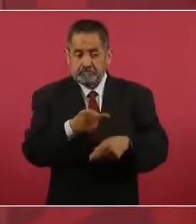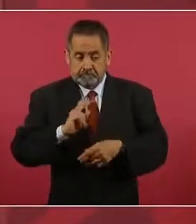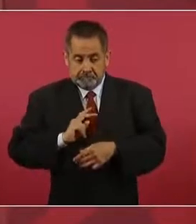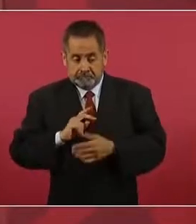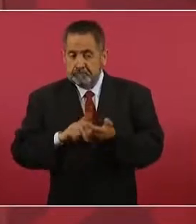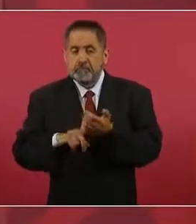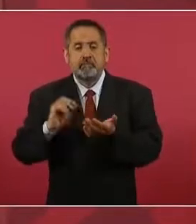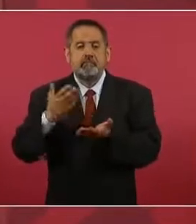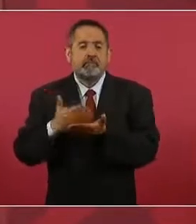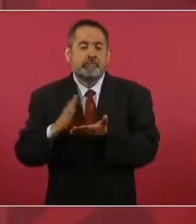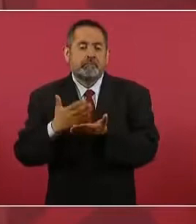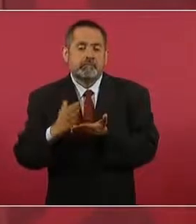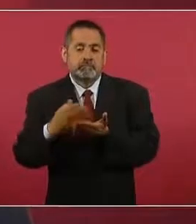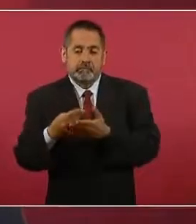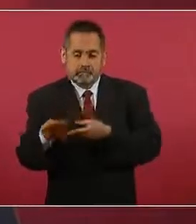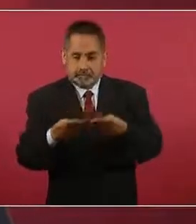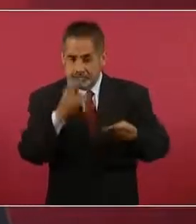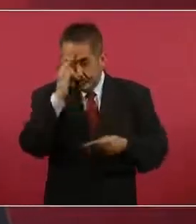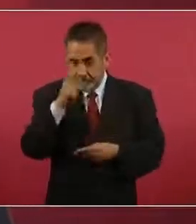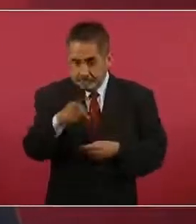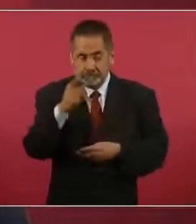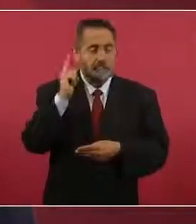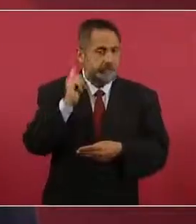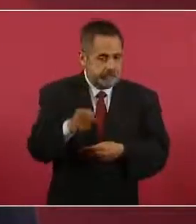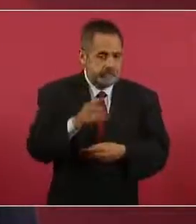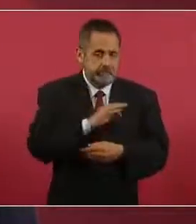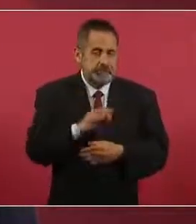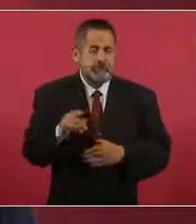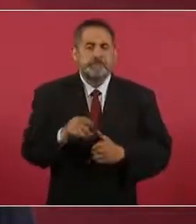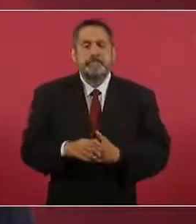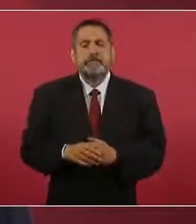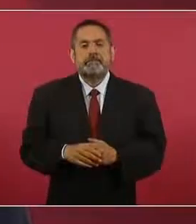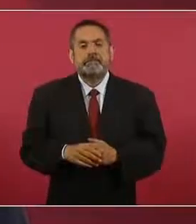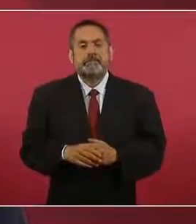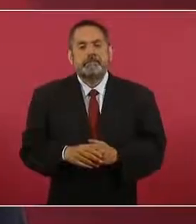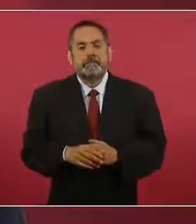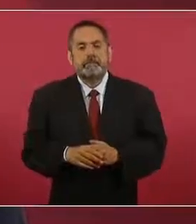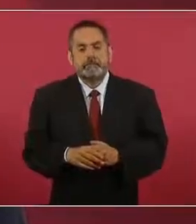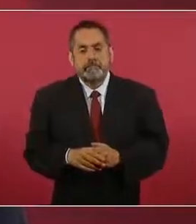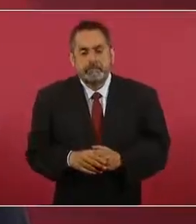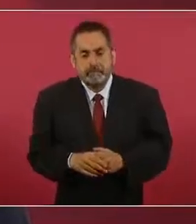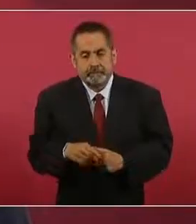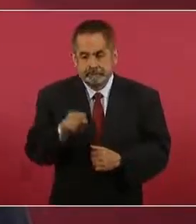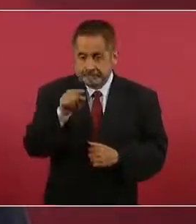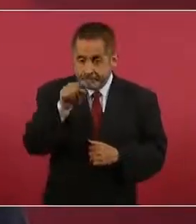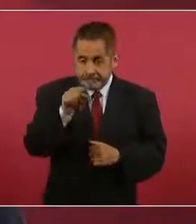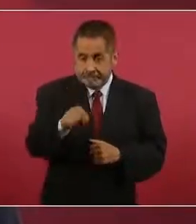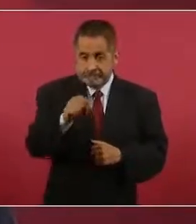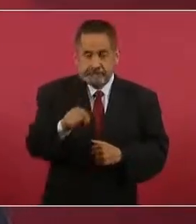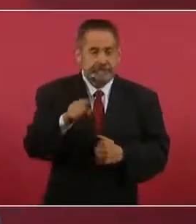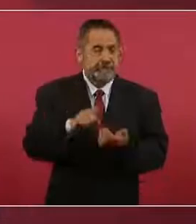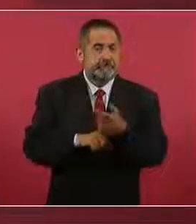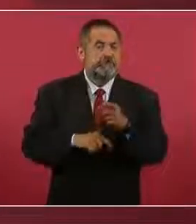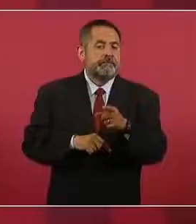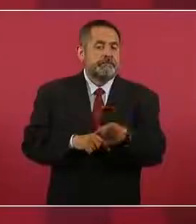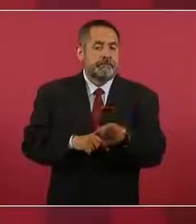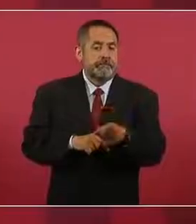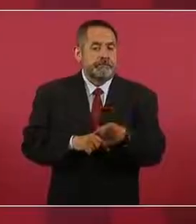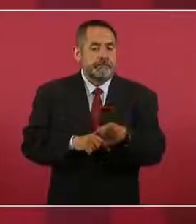Y ahí vamos a